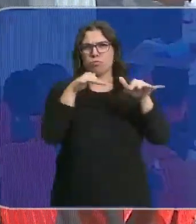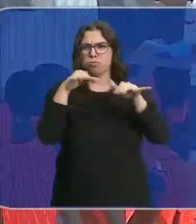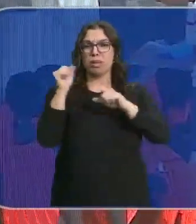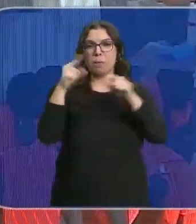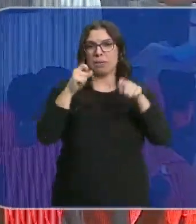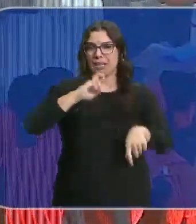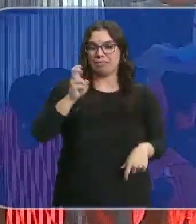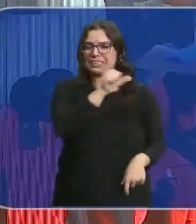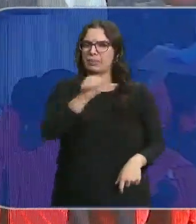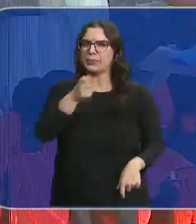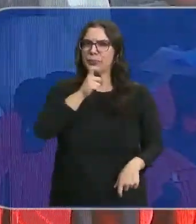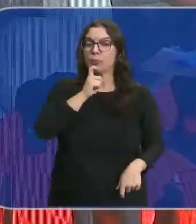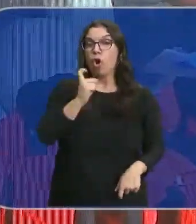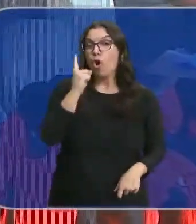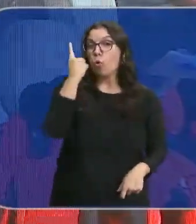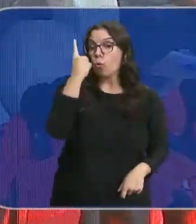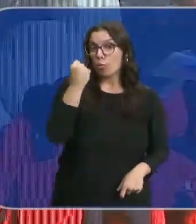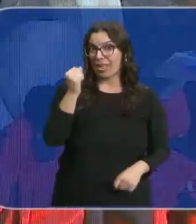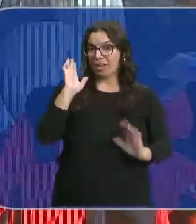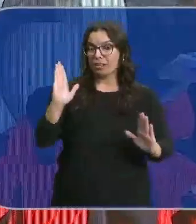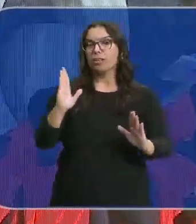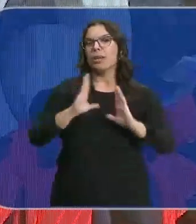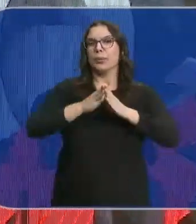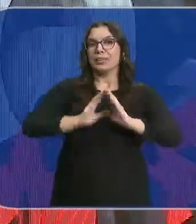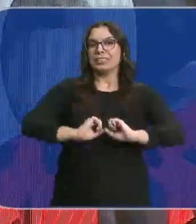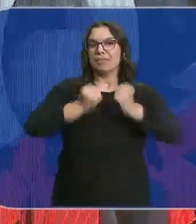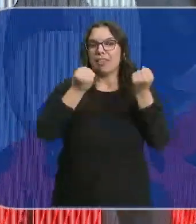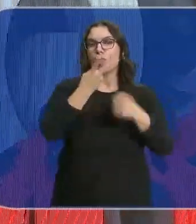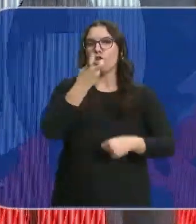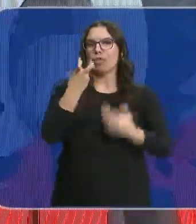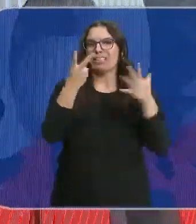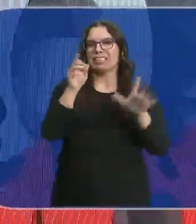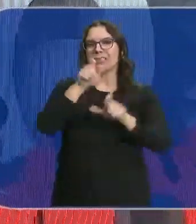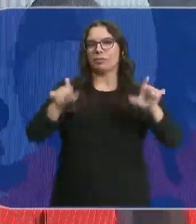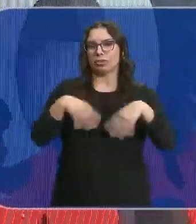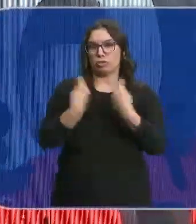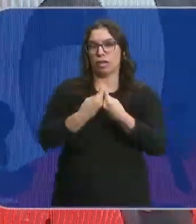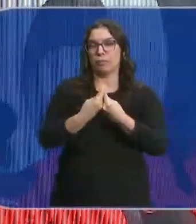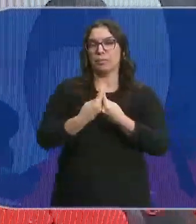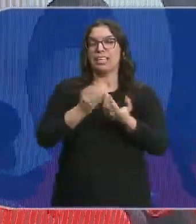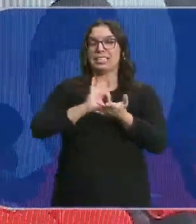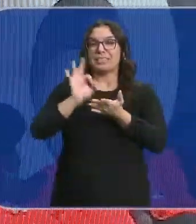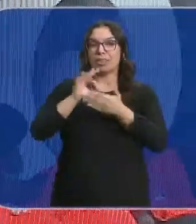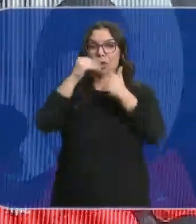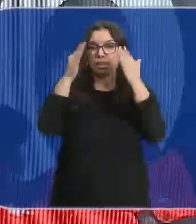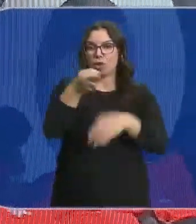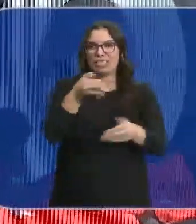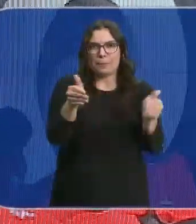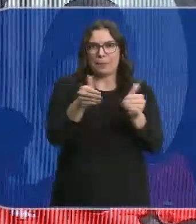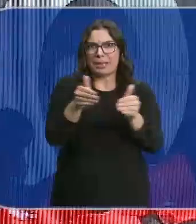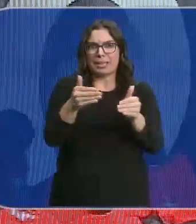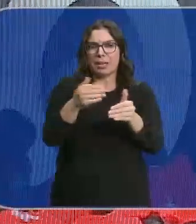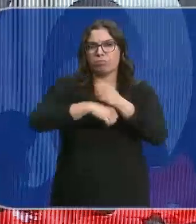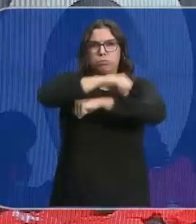especialmente difícil y solo hoy han sido rescatados más cayucos, 270 personas en total. Los servicios de asistencia de esta pequeña isla